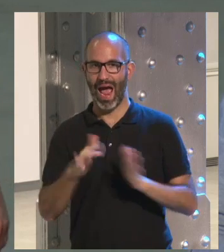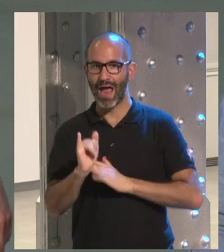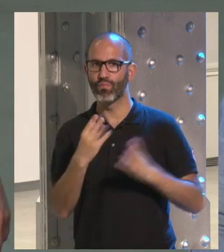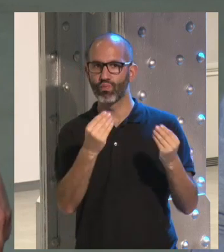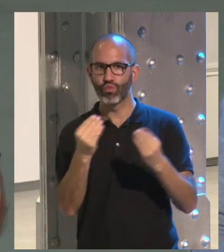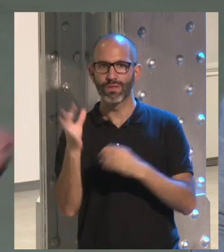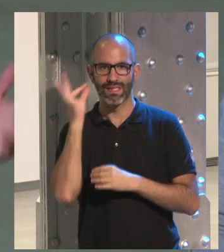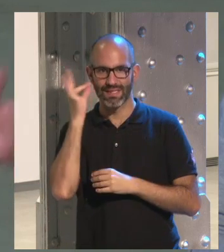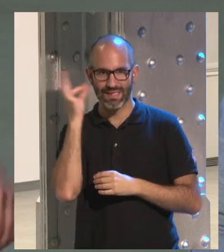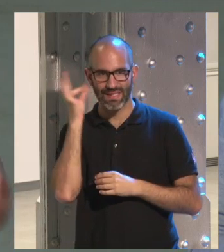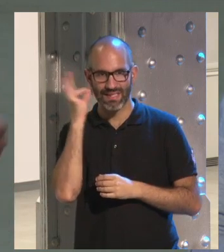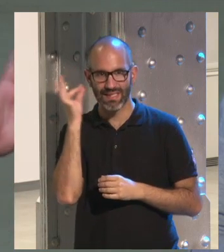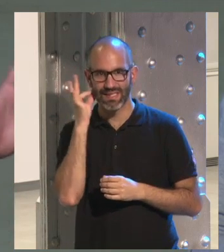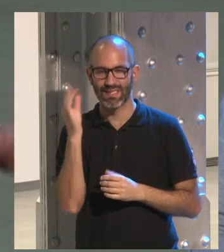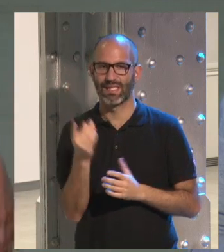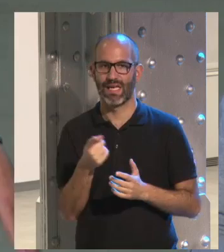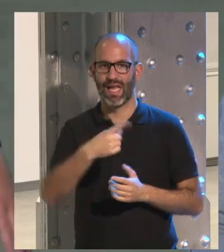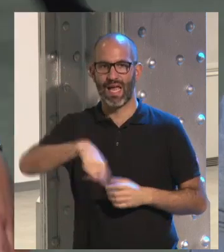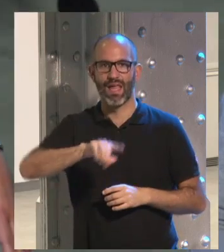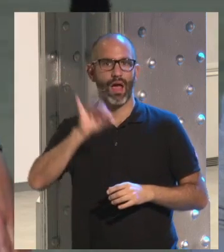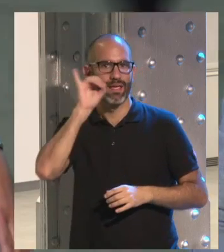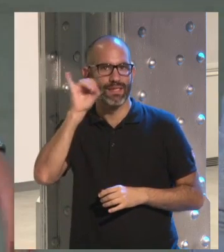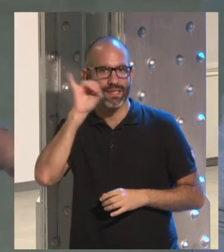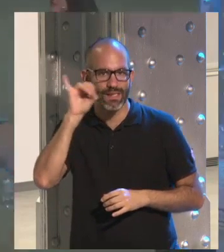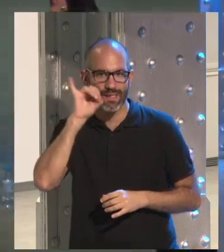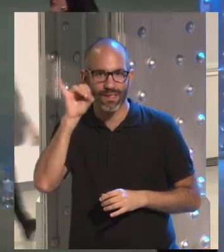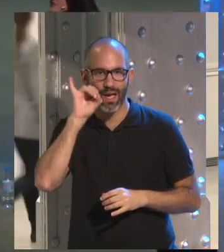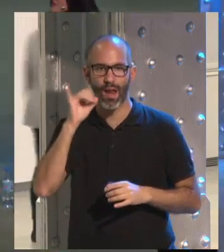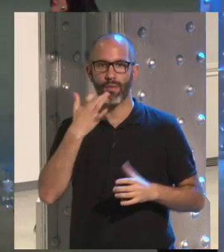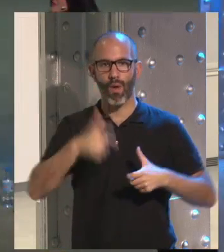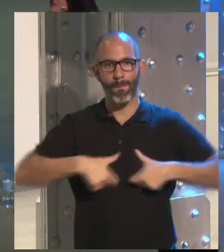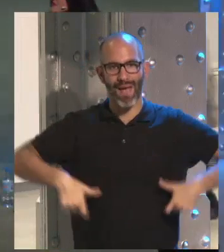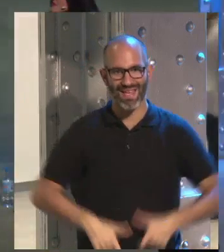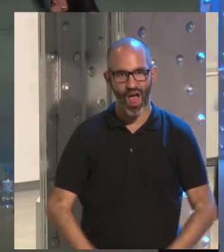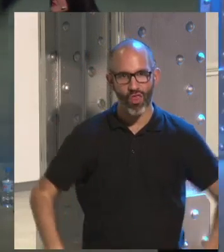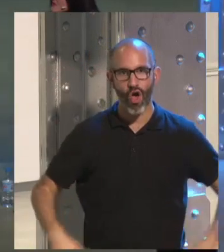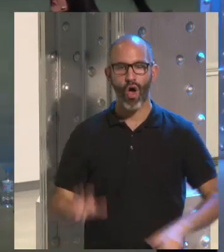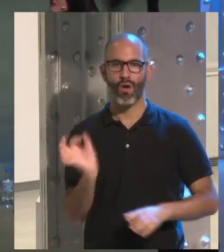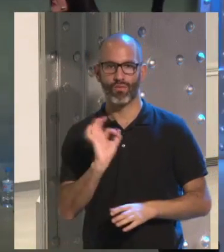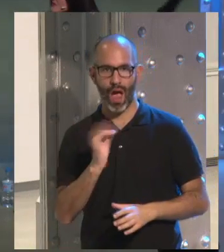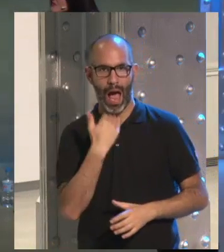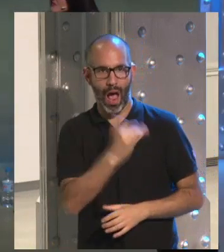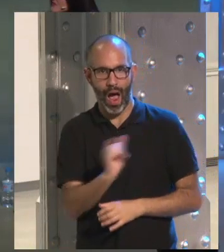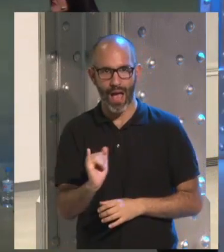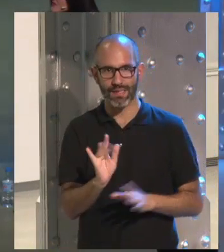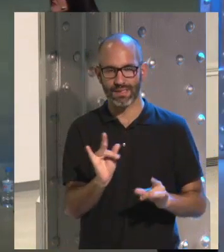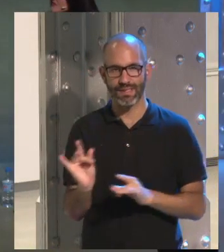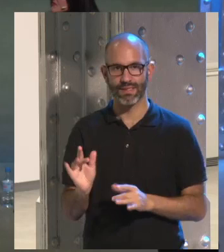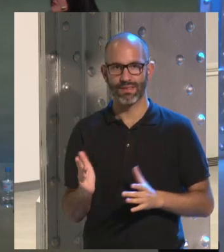chicas que no pues no adultas que están en Instagram y sí en Bañador tal y cual pero lo que digo que